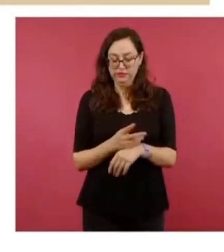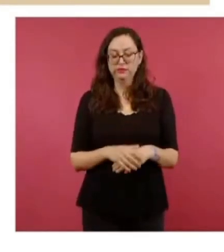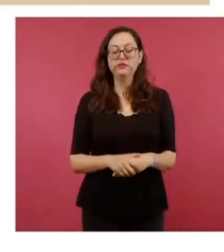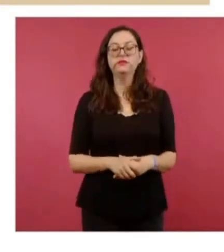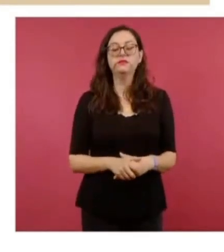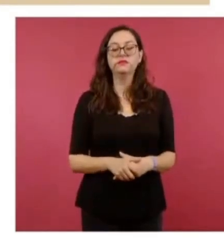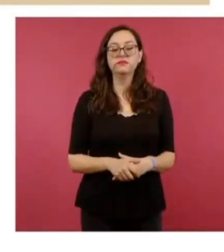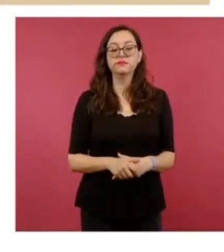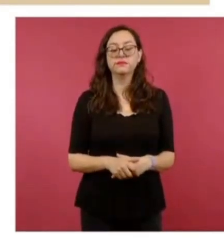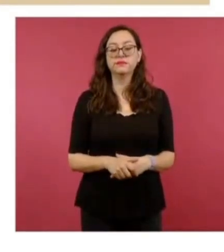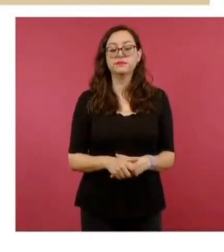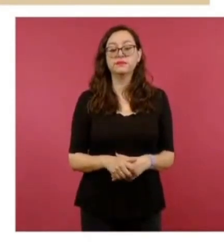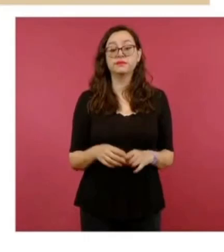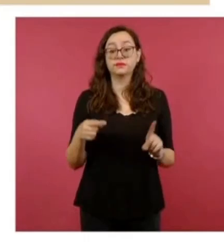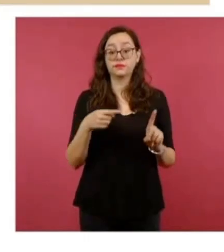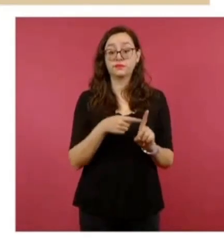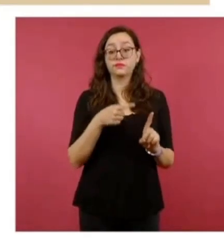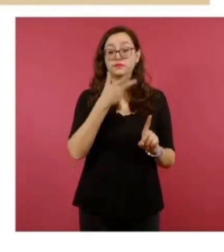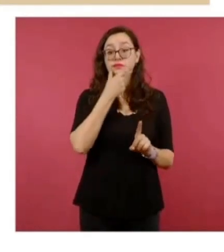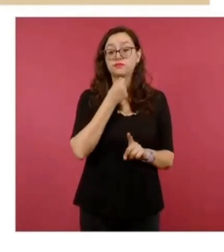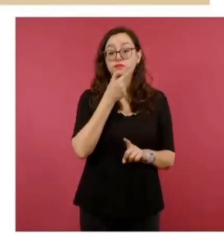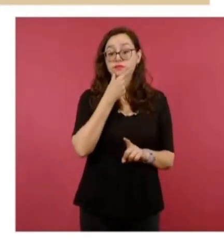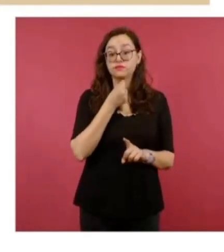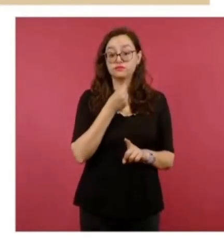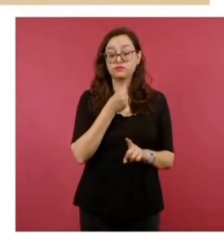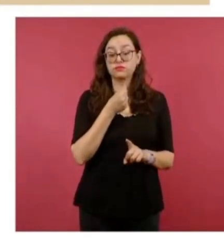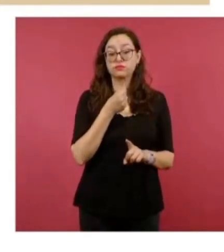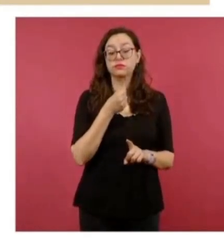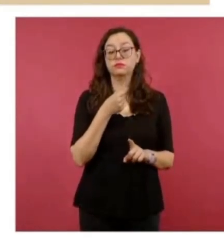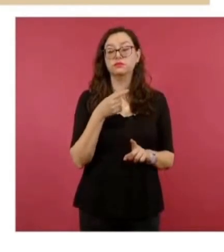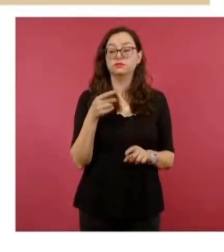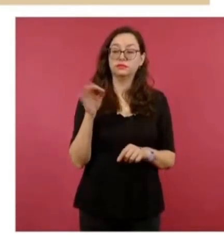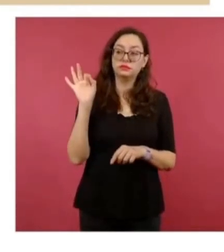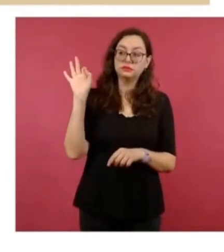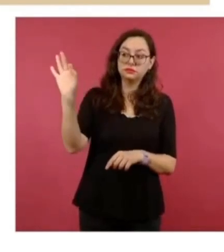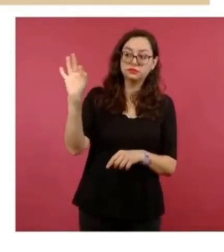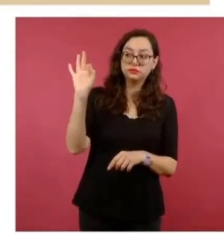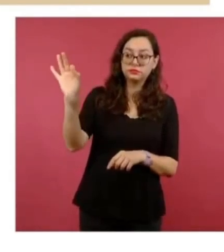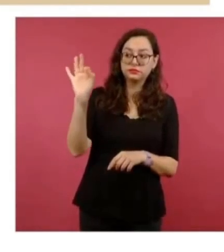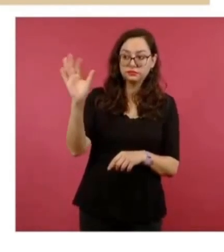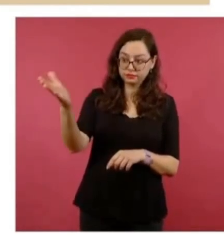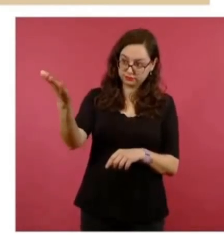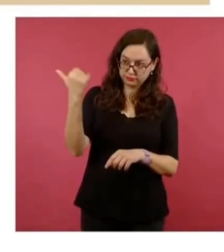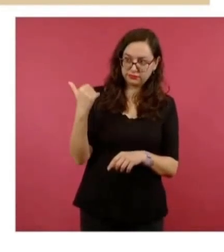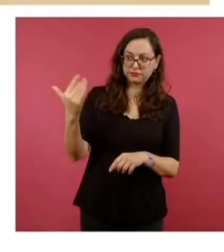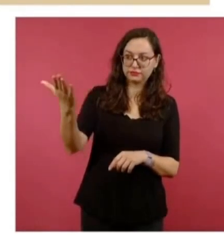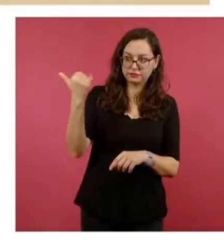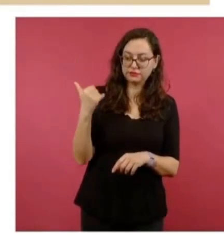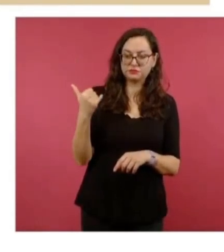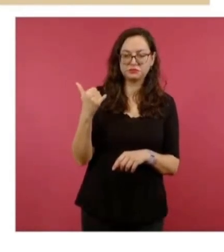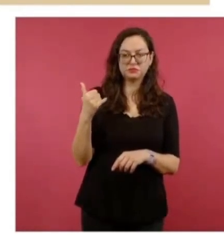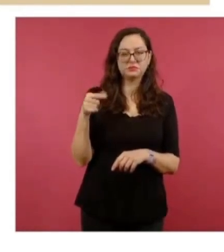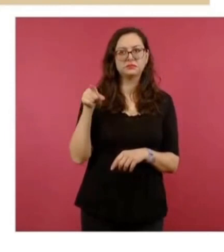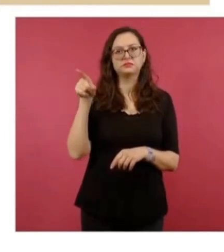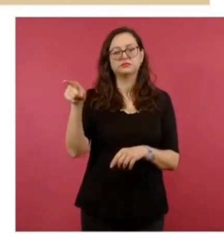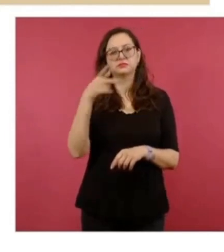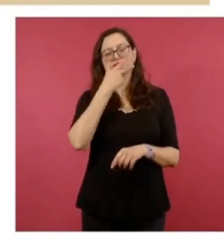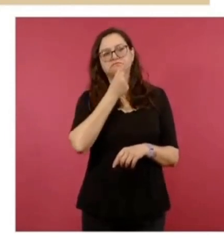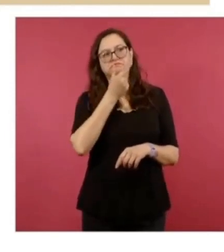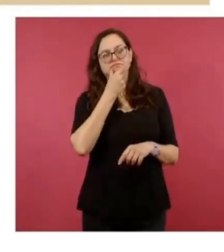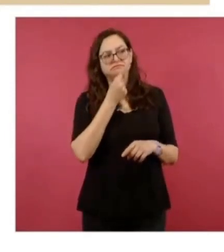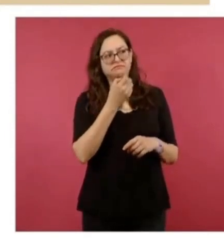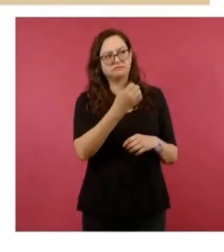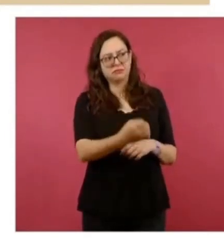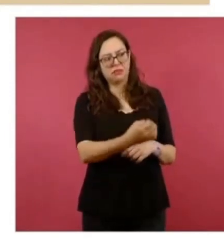ahora detenido y otra persona lo habrían privado de la libertad, despojándolo además de sus pertenencias y tarjetas